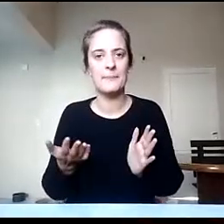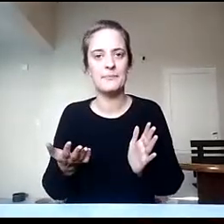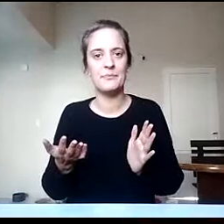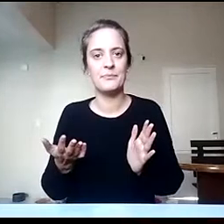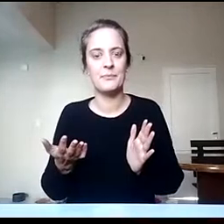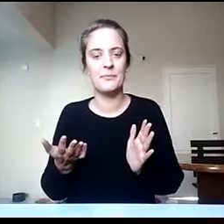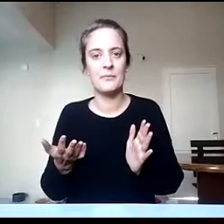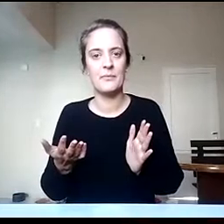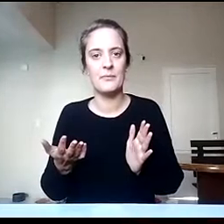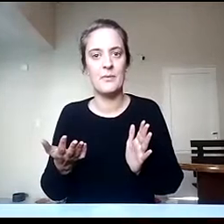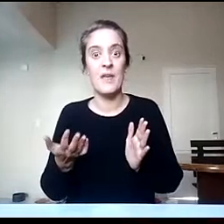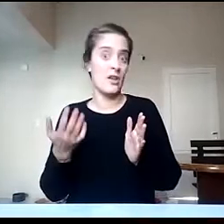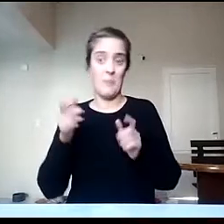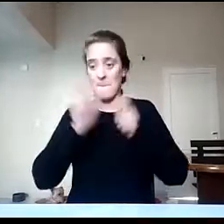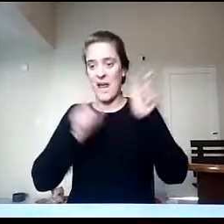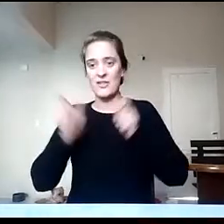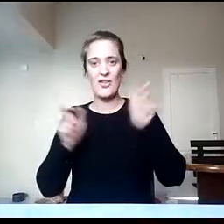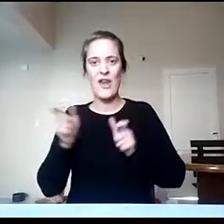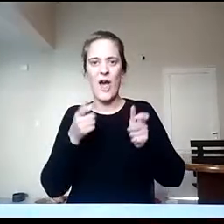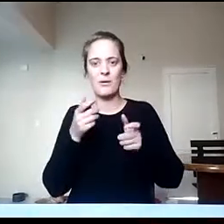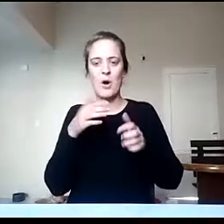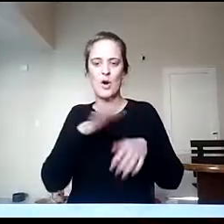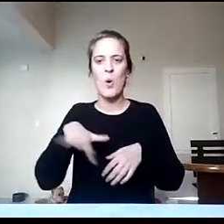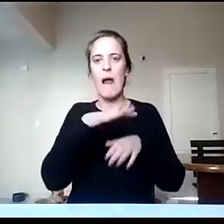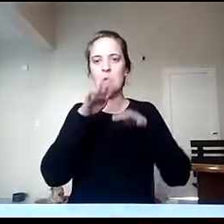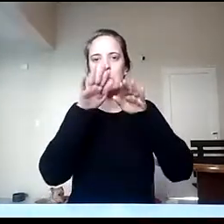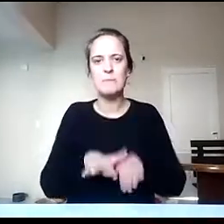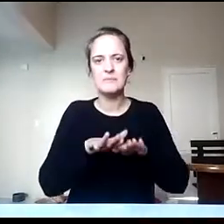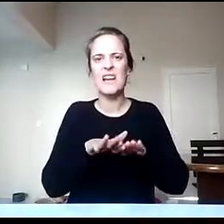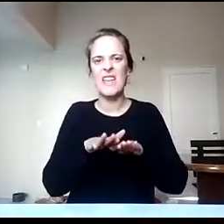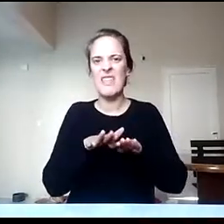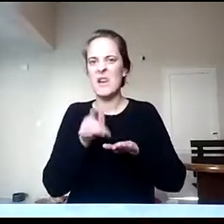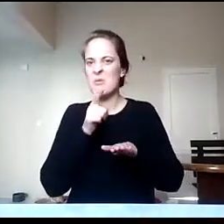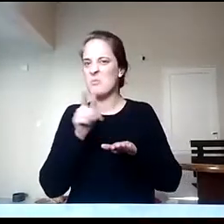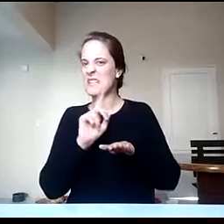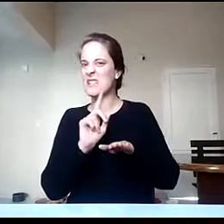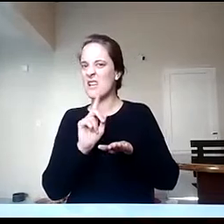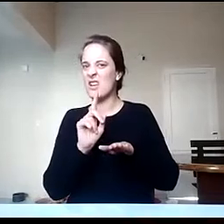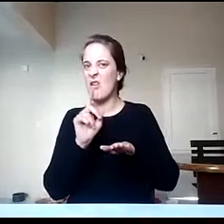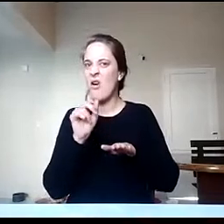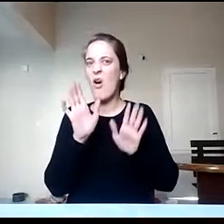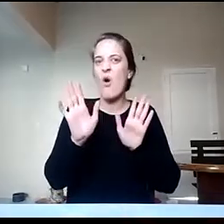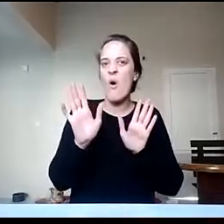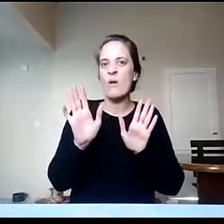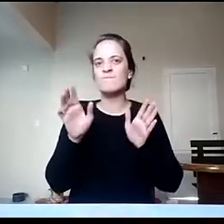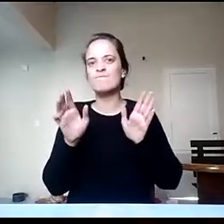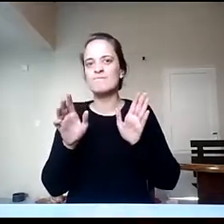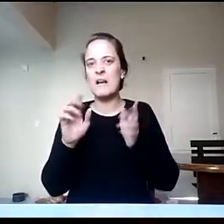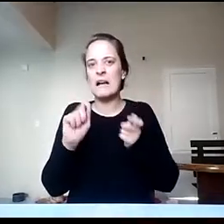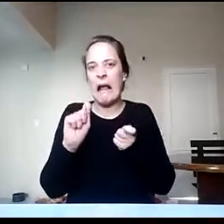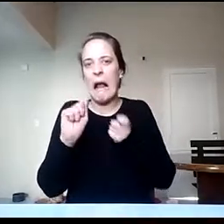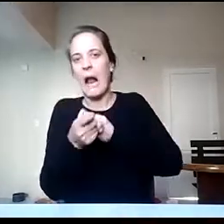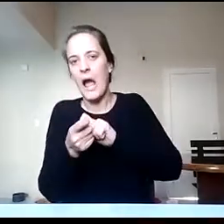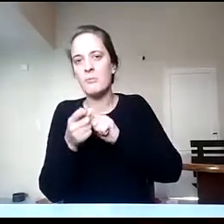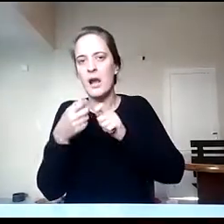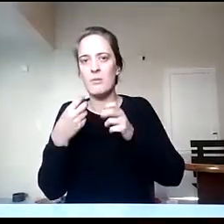nómades, si se quiere decir de alguna forma, si me permiten resignificar ese concepto, y que en la población, que era